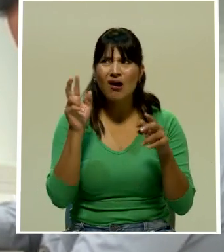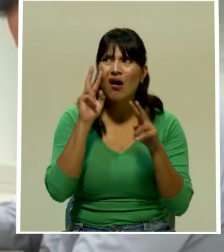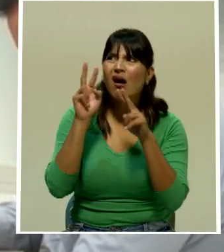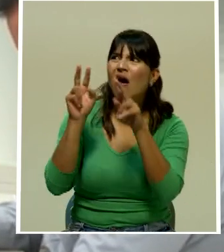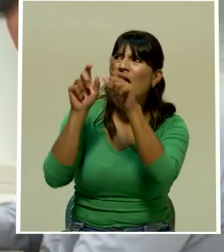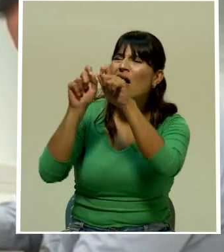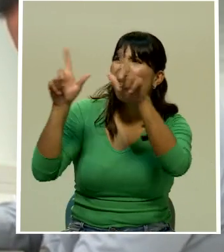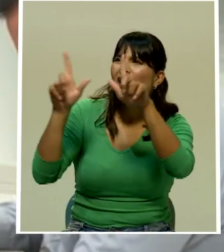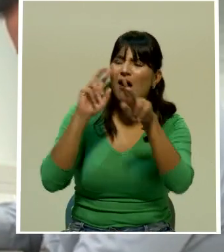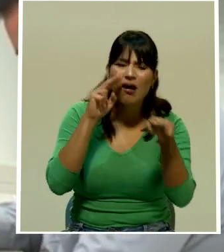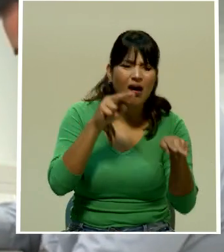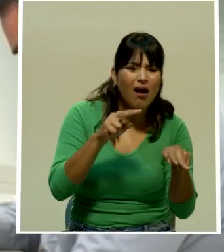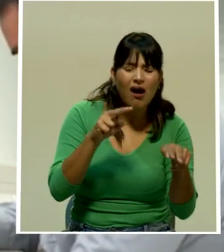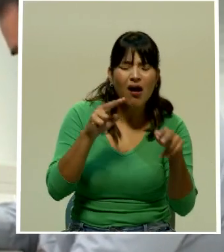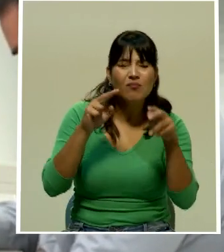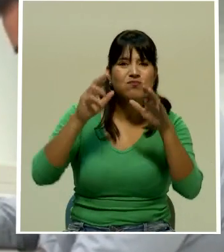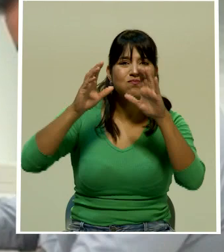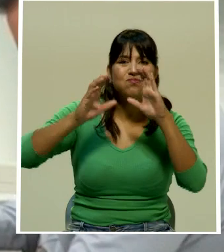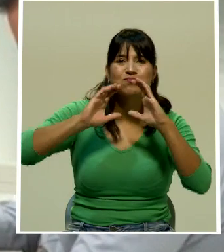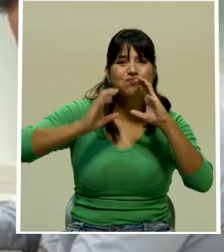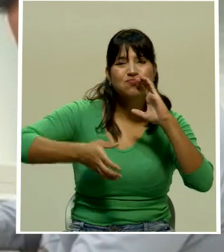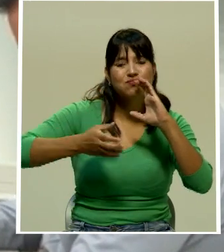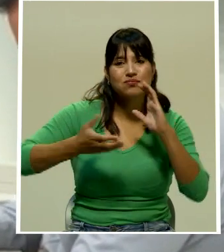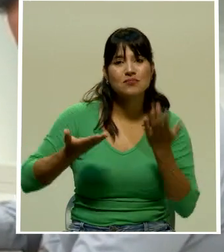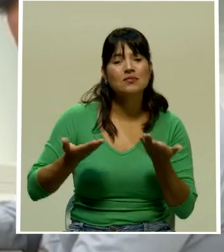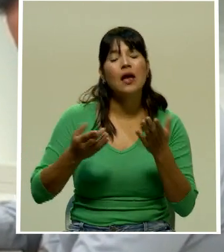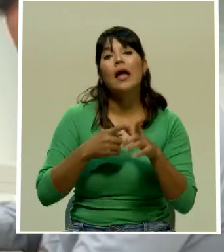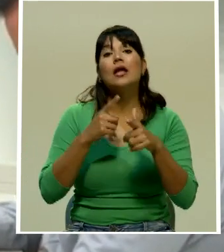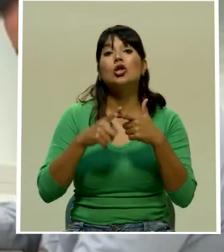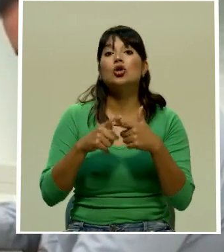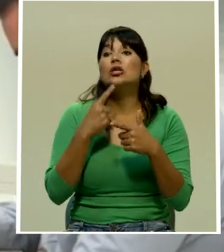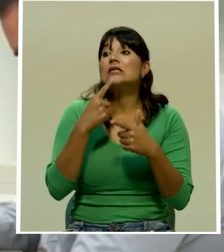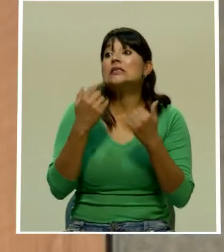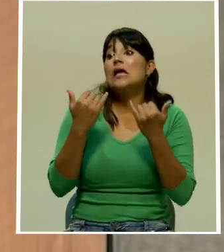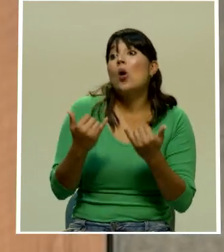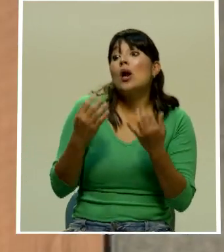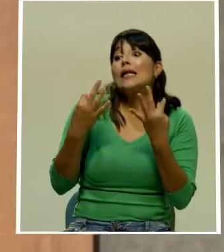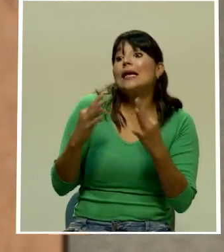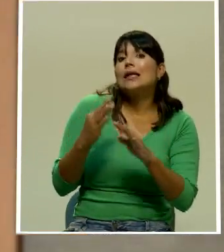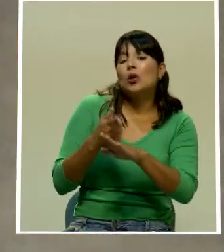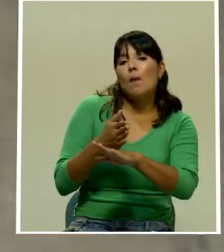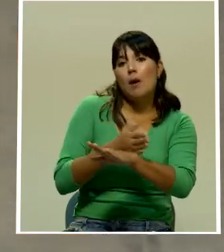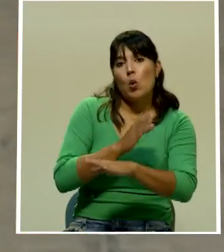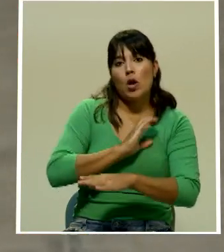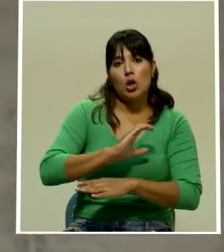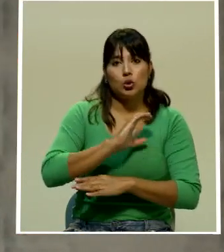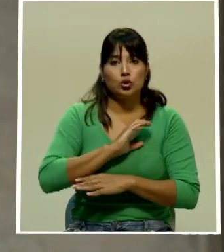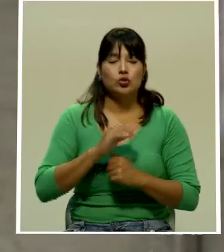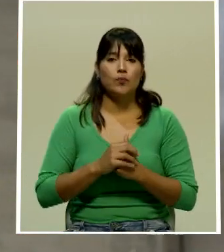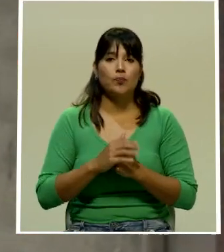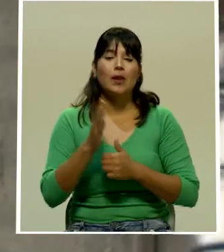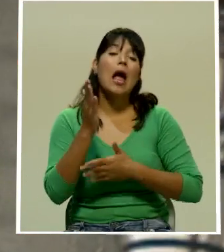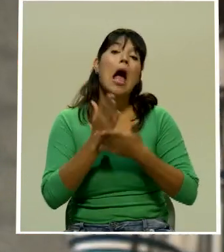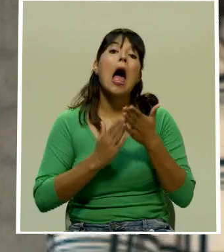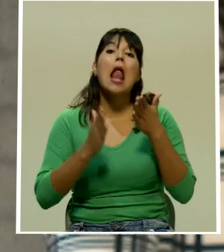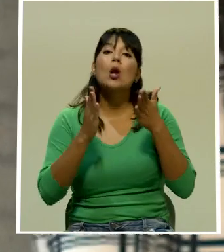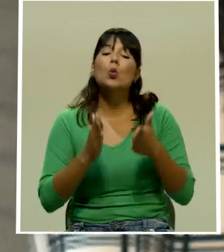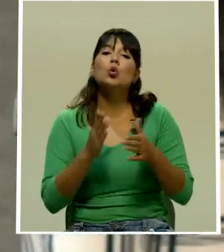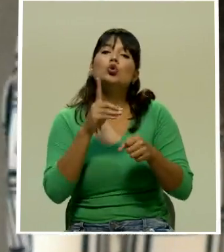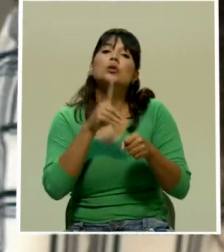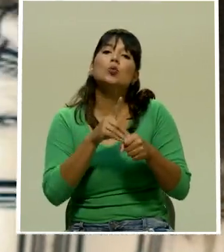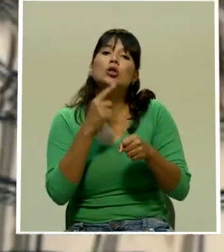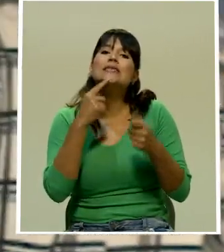dicho el directorio es que están trabajando para mejorar las condiciones algunos legisladores ya manifestaron su